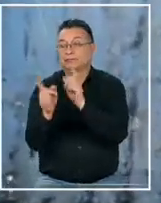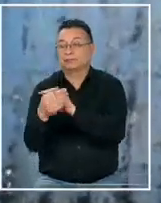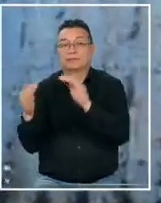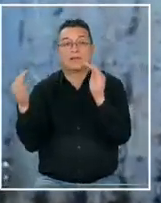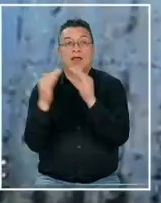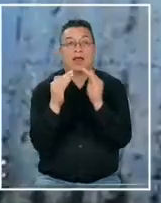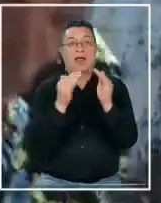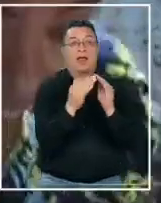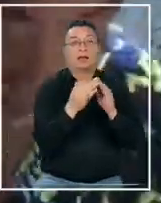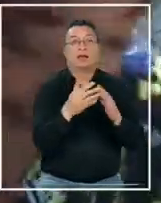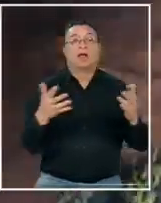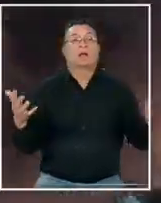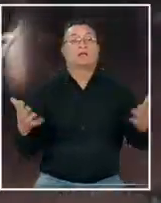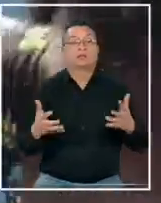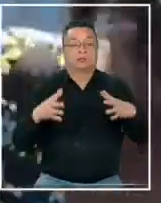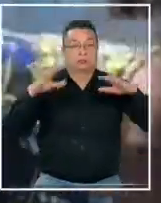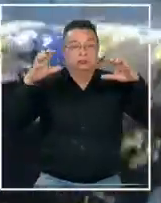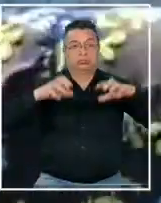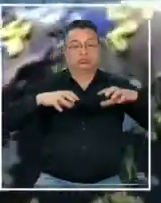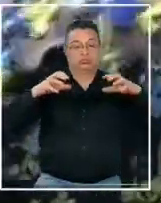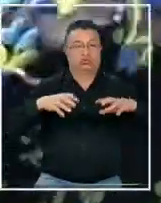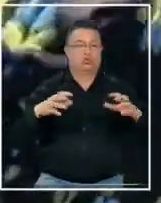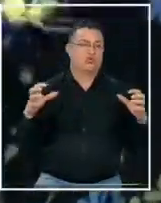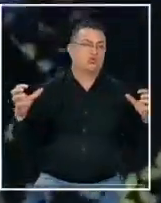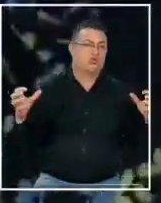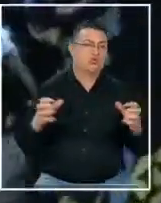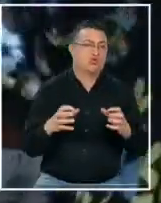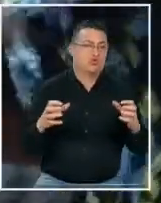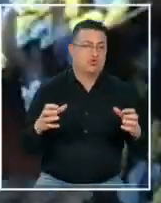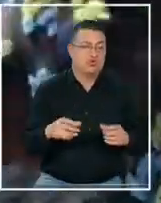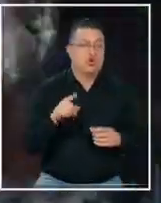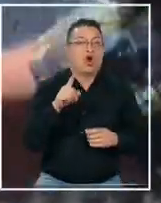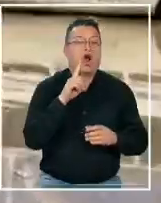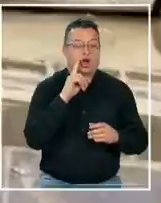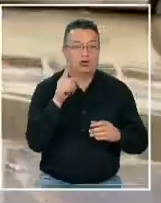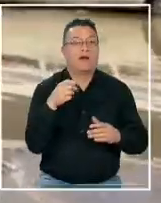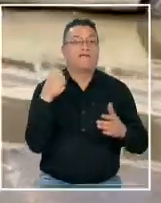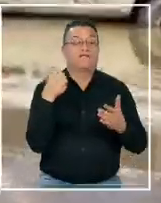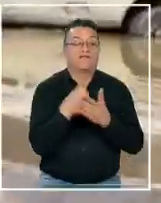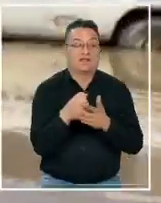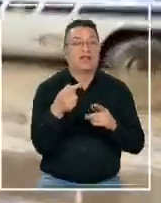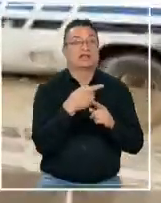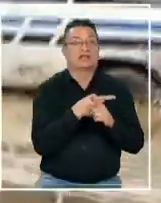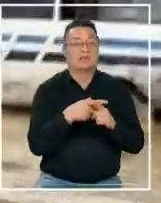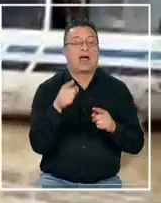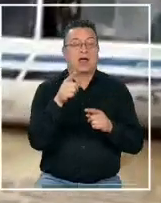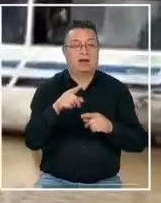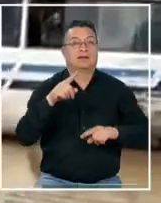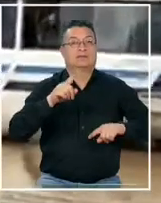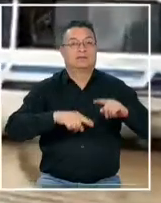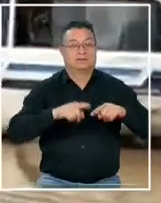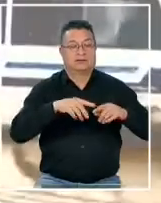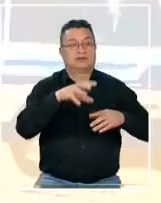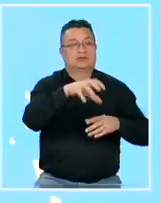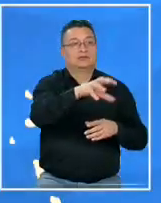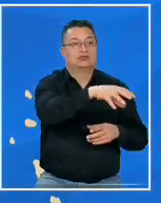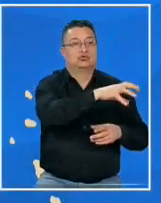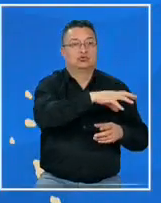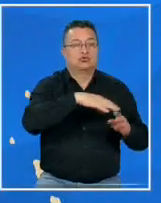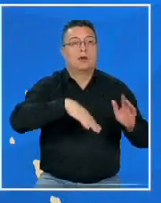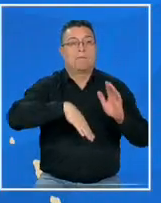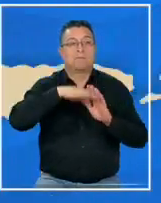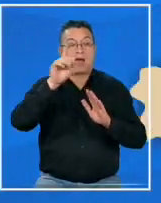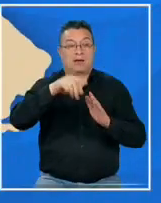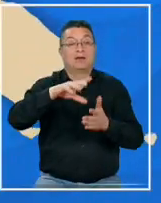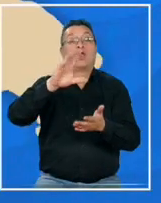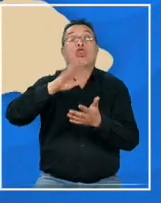viviendas producto de precipitaciones torrenciales que se han registrado desde el fin de semana en gran parte del territorio pero con especial